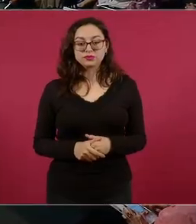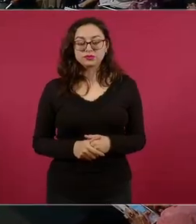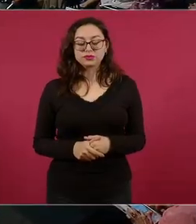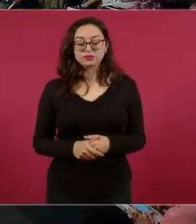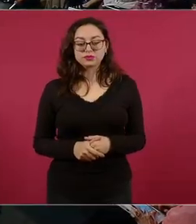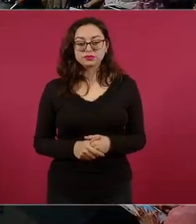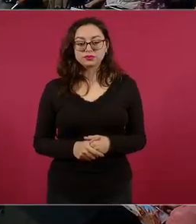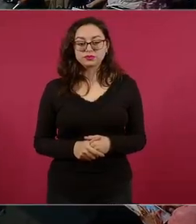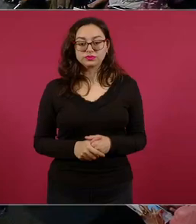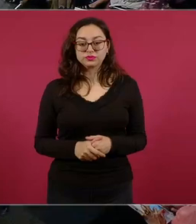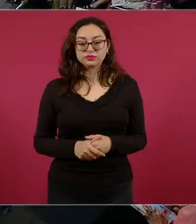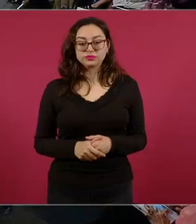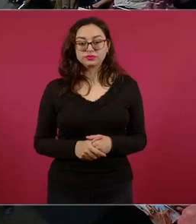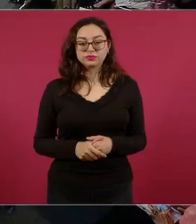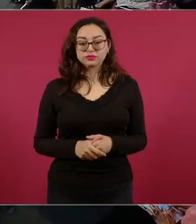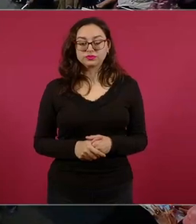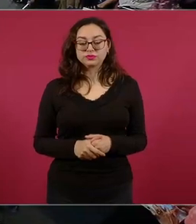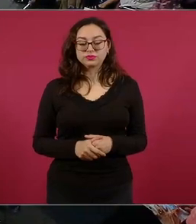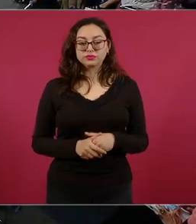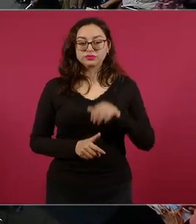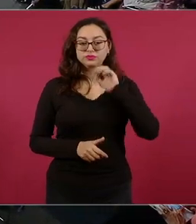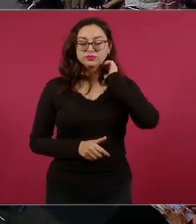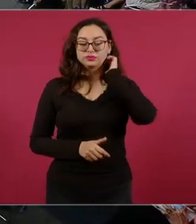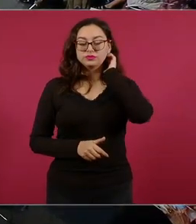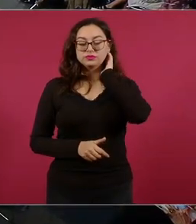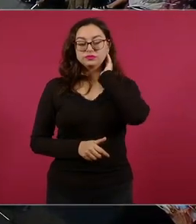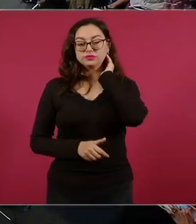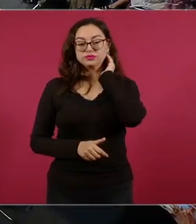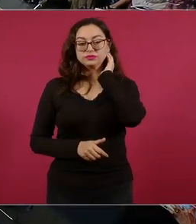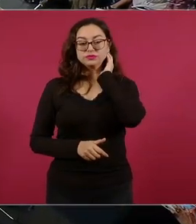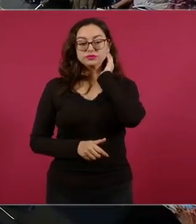ya los periódicos convencionales